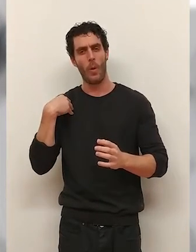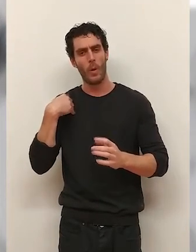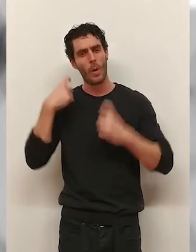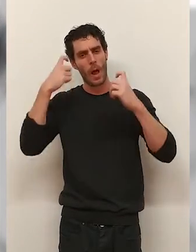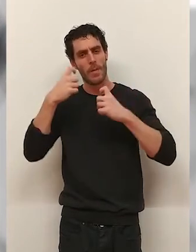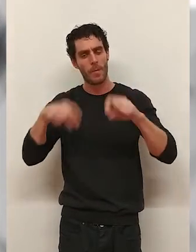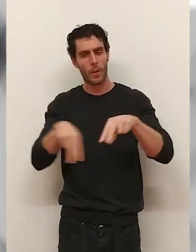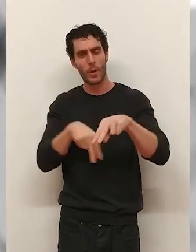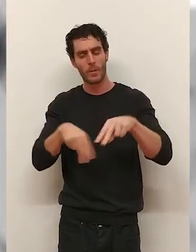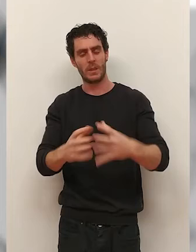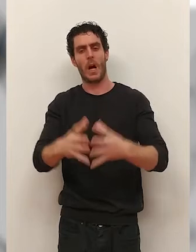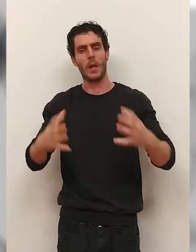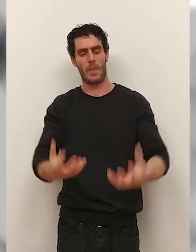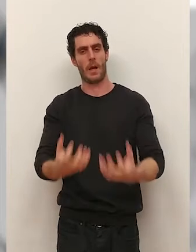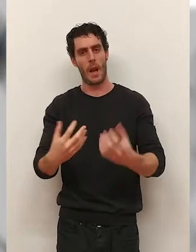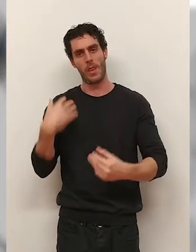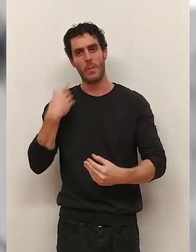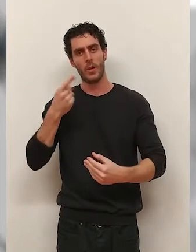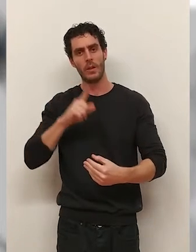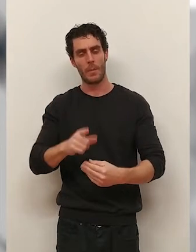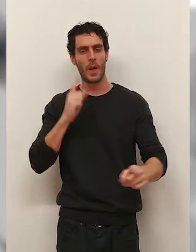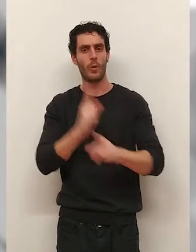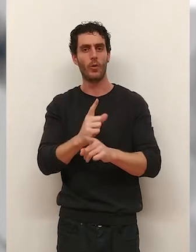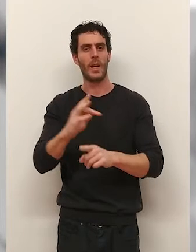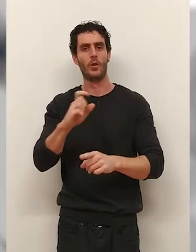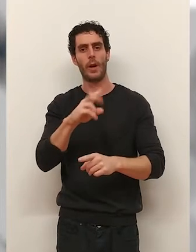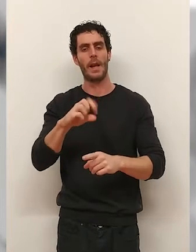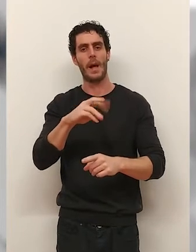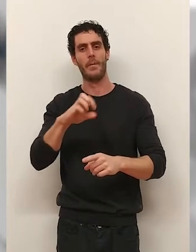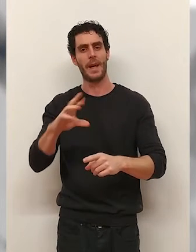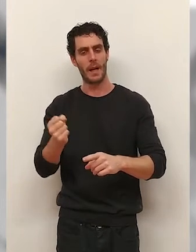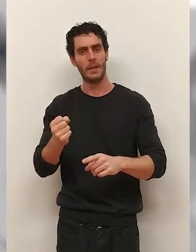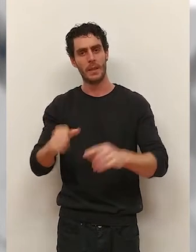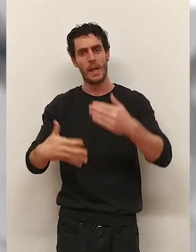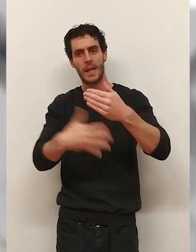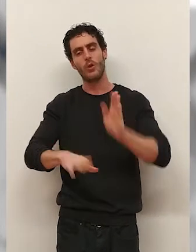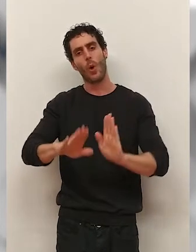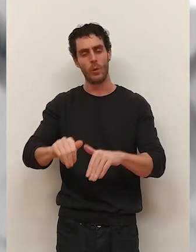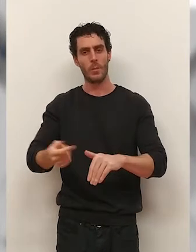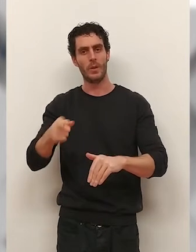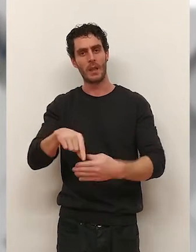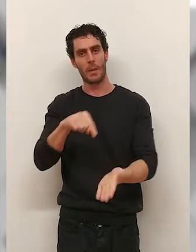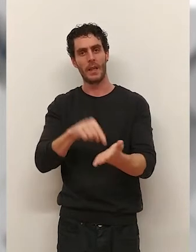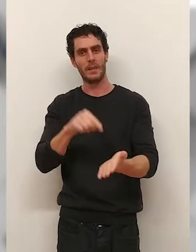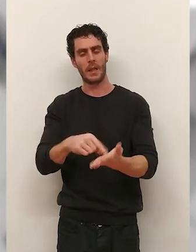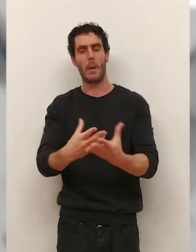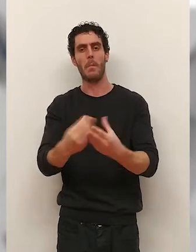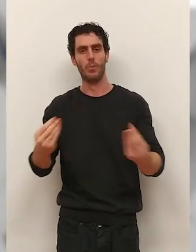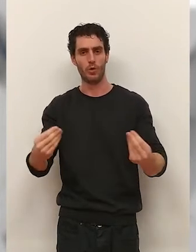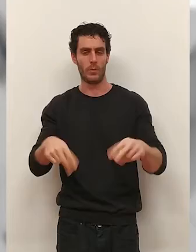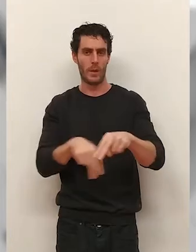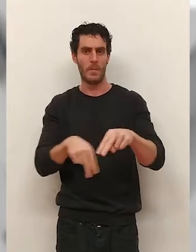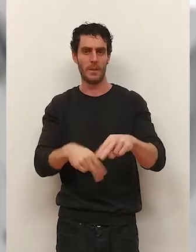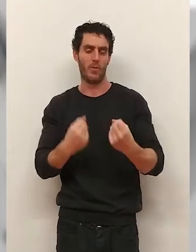un enorme esfuerzo en defensa y su próximo compromiso será ante un Torre la Vega que es quinto por la cola y que también les exigirá